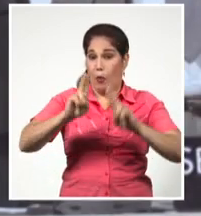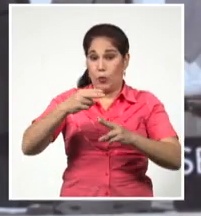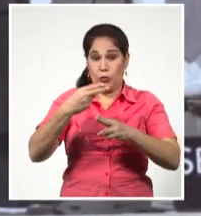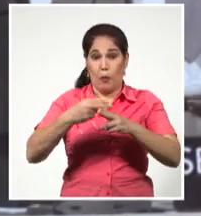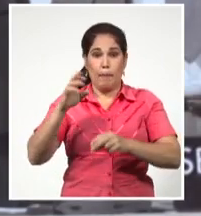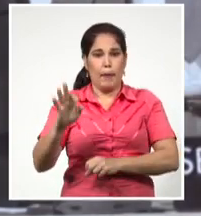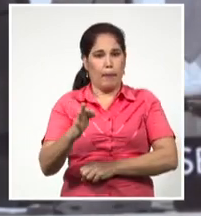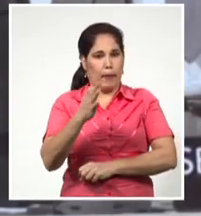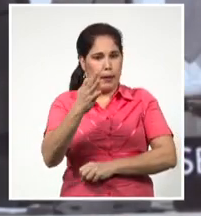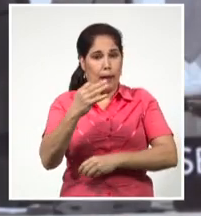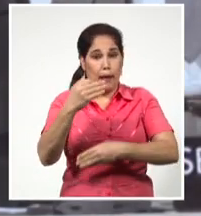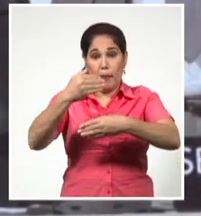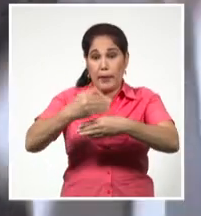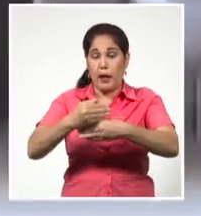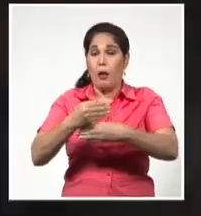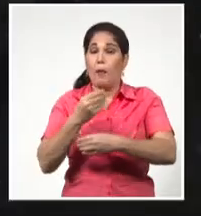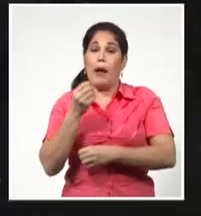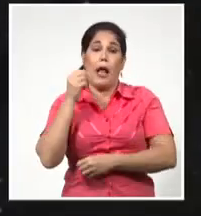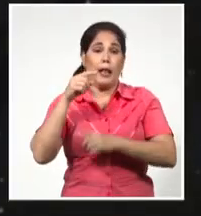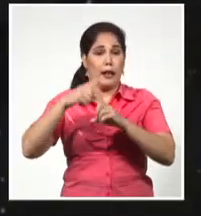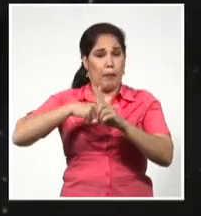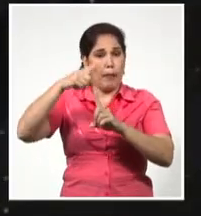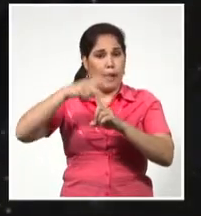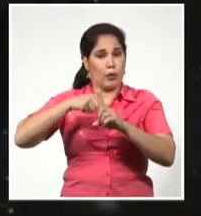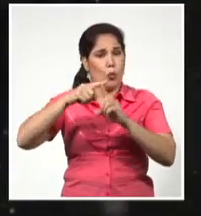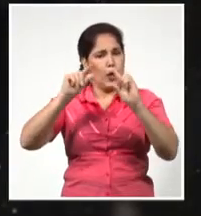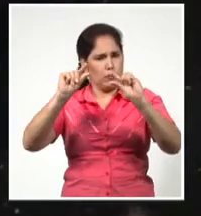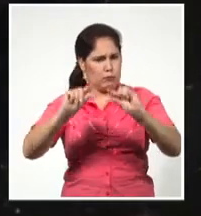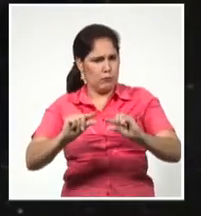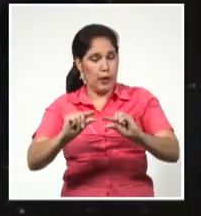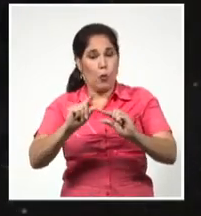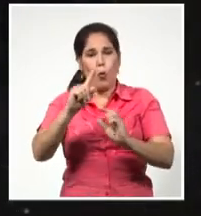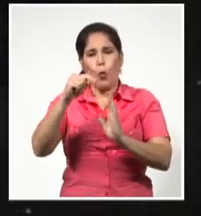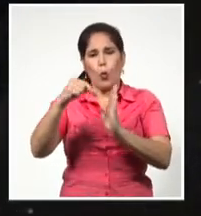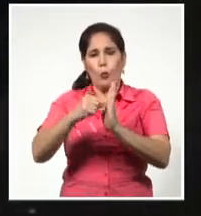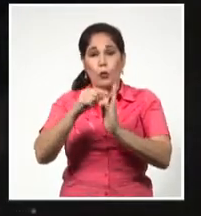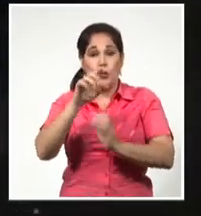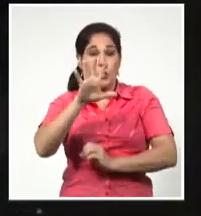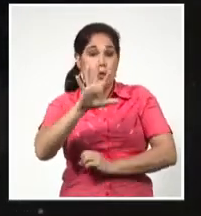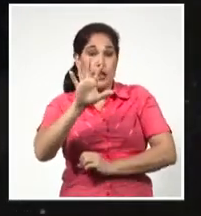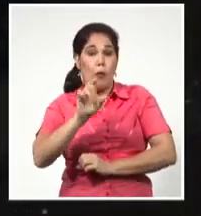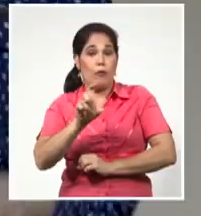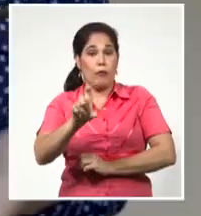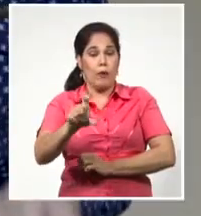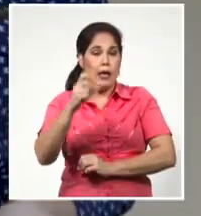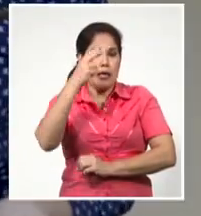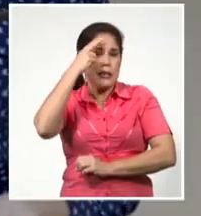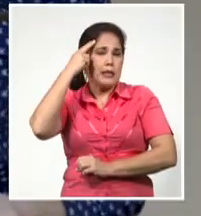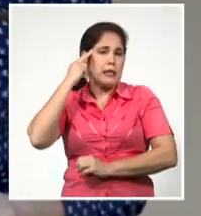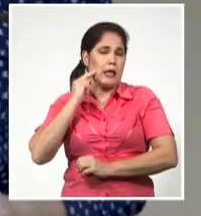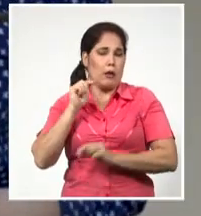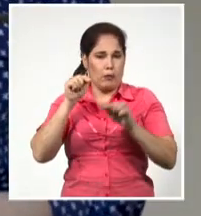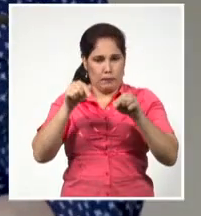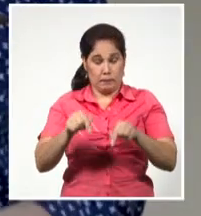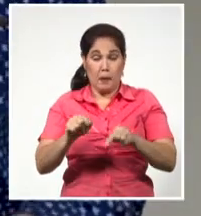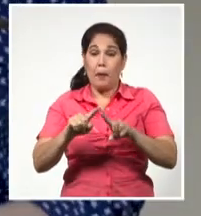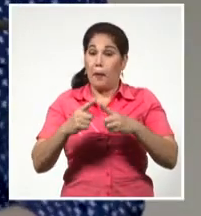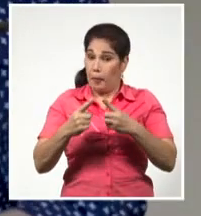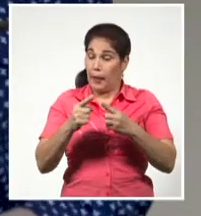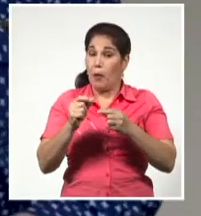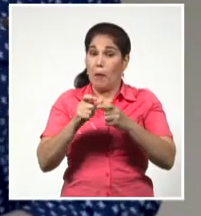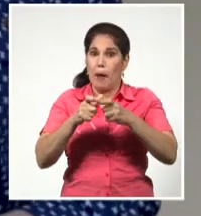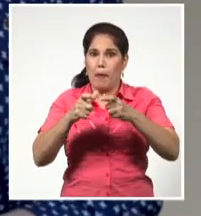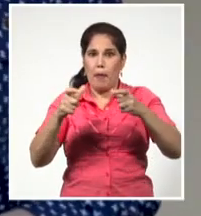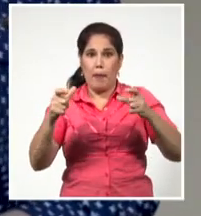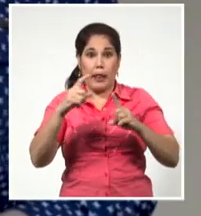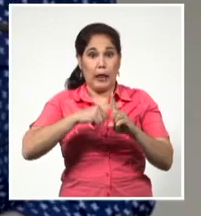para limitar el aumento de la temperatura del planeta a 1.5 grados a finales de siglo. Sin embargo, el incremento ya va